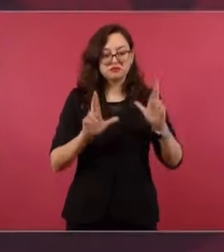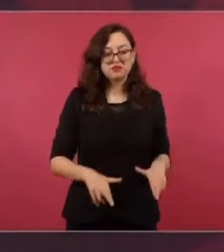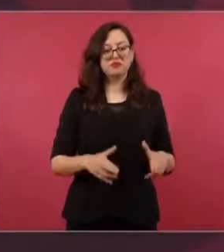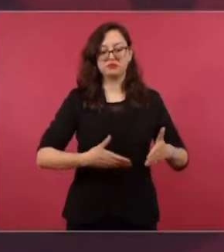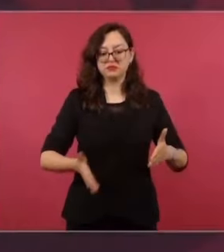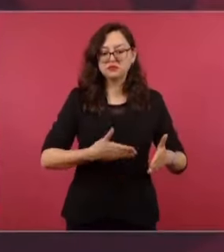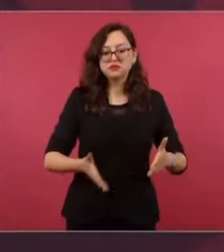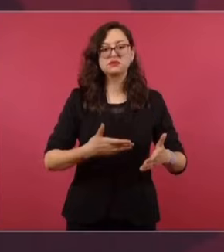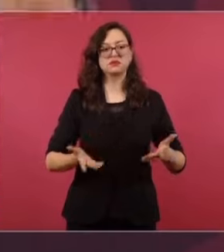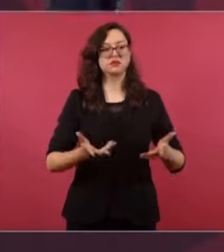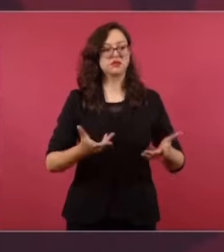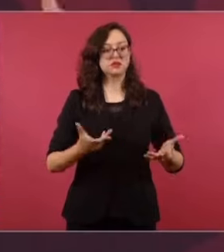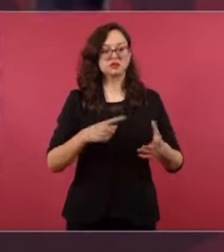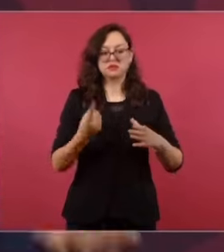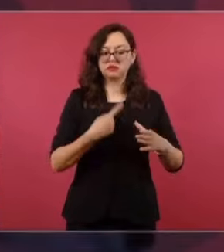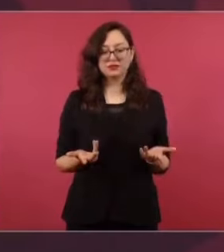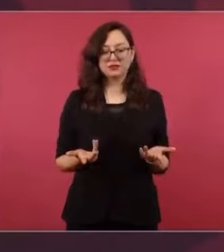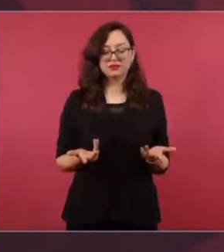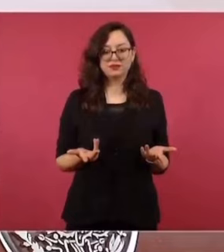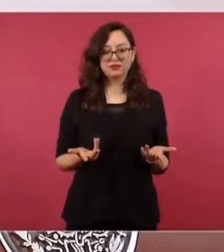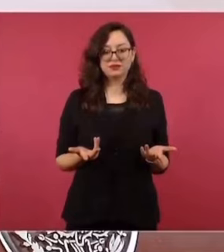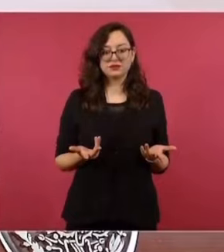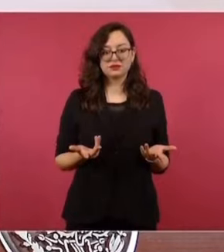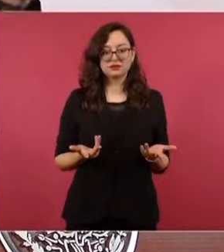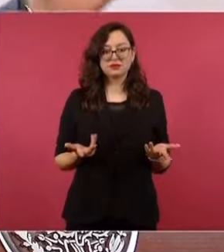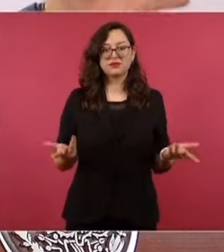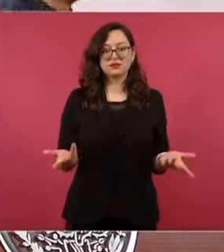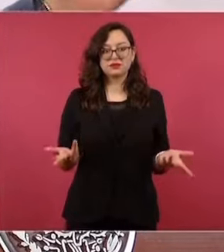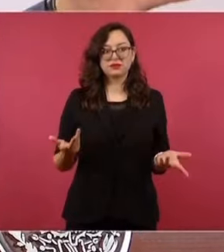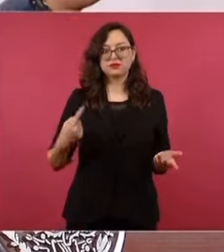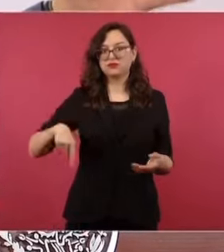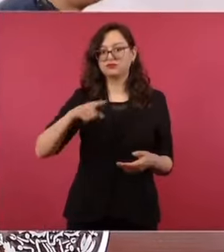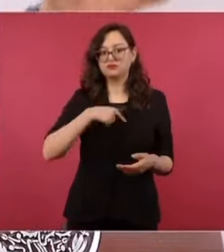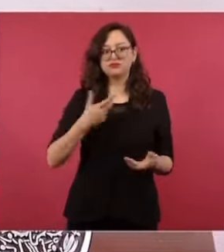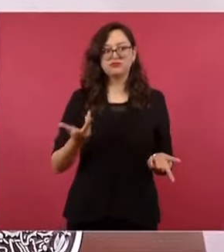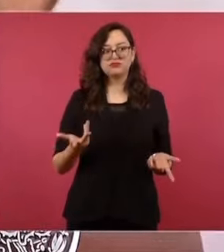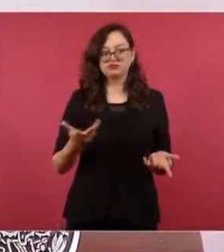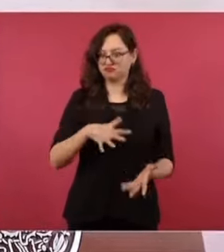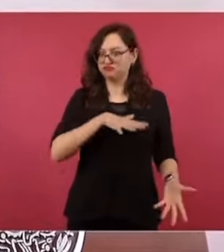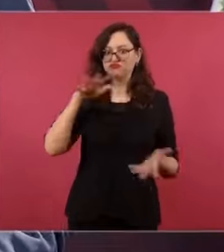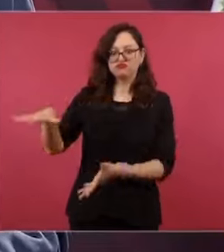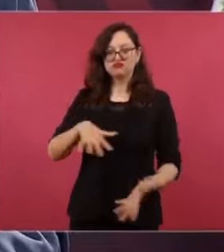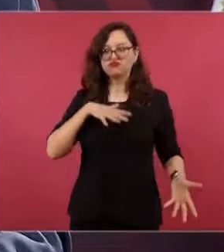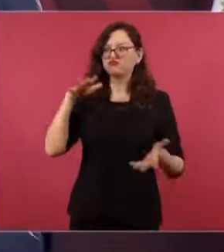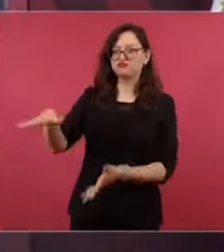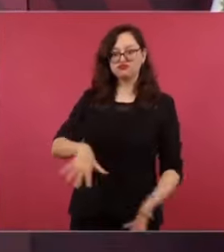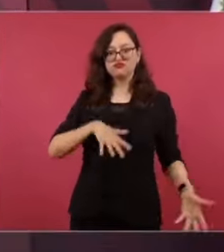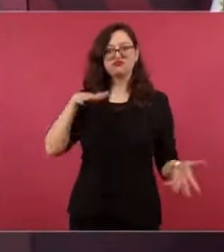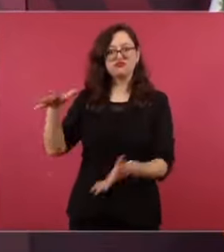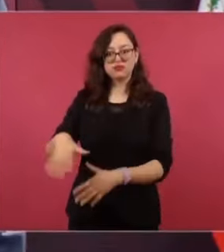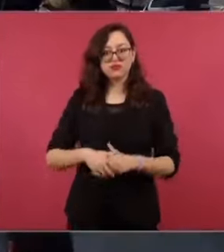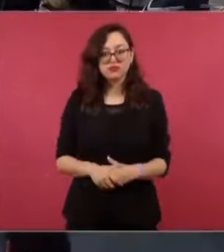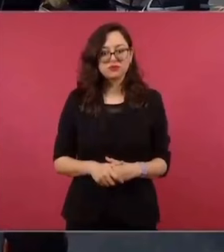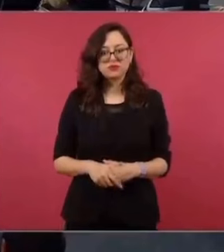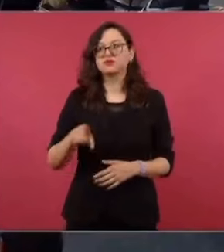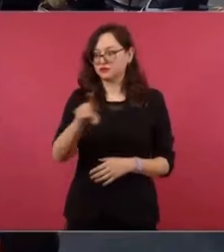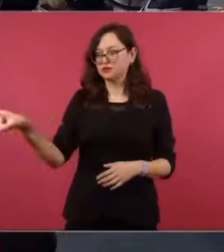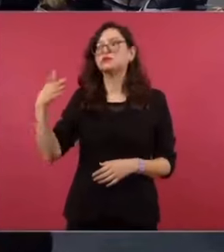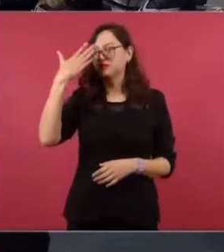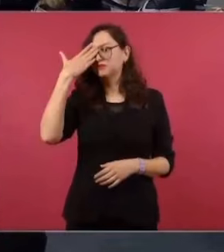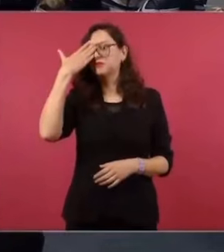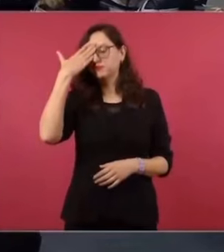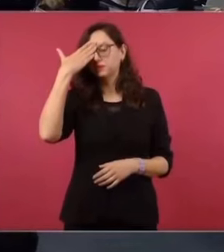electrodomésticos para 250 mil familias. Pero la gente que está bien informada sabe que fui al